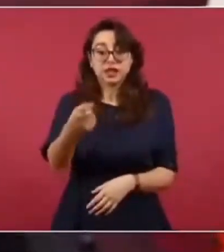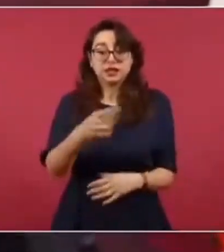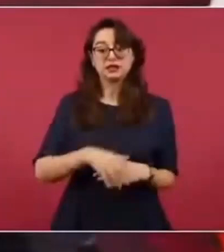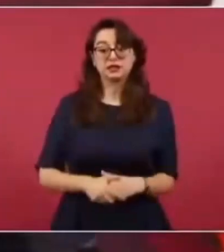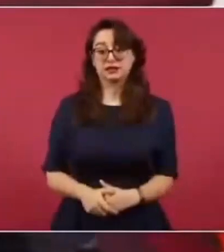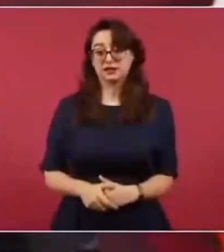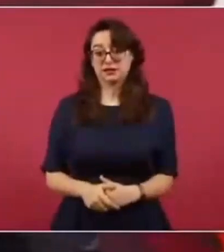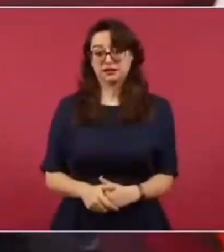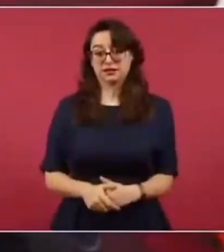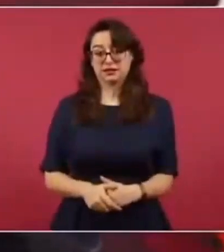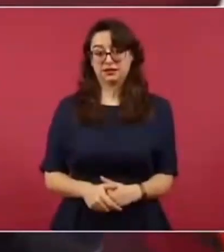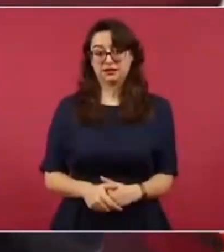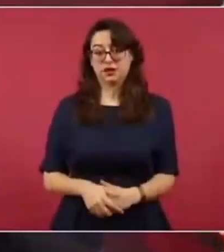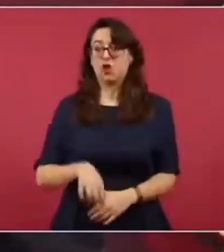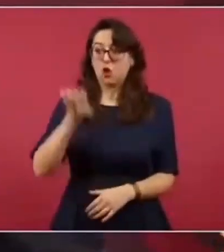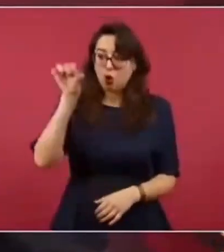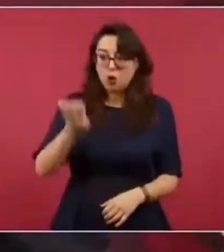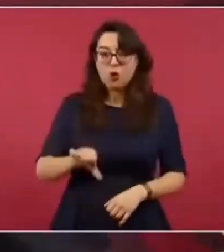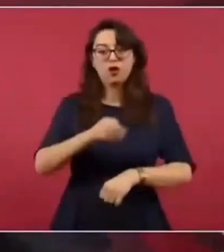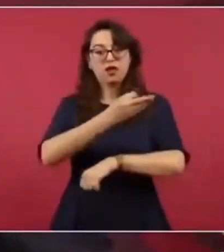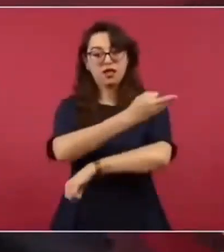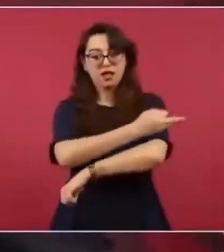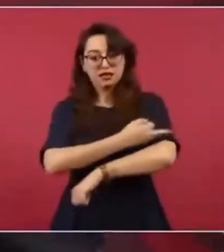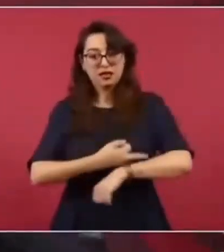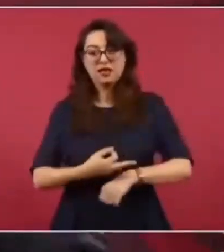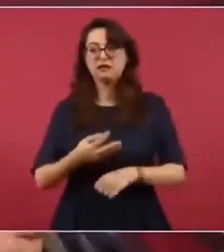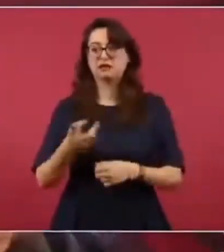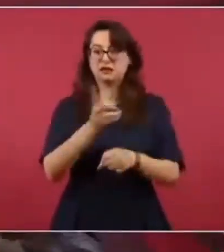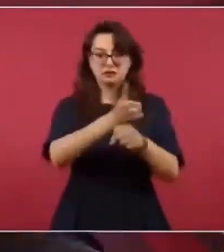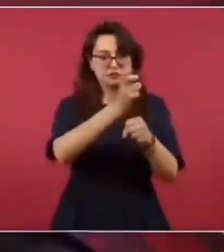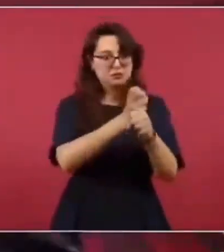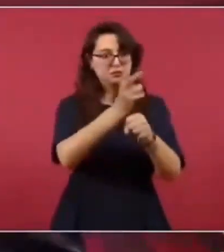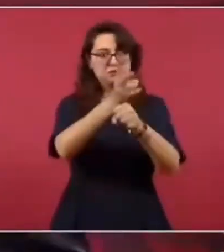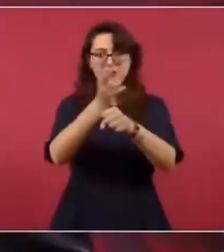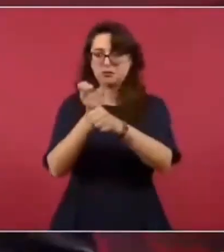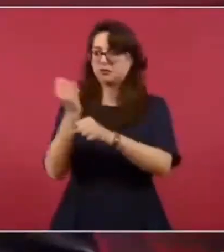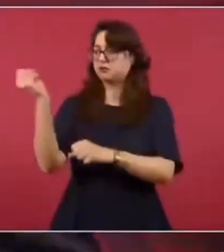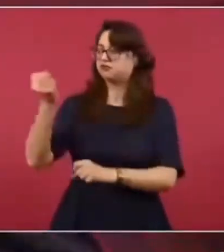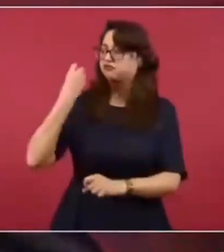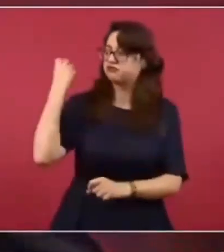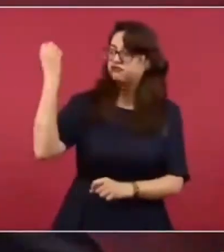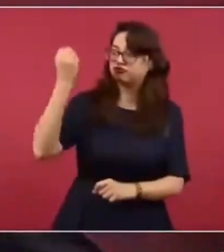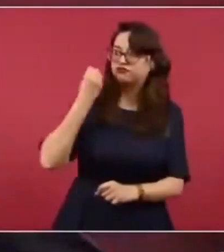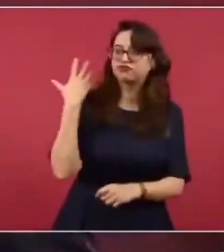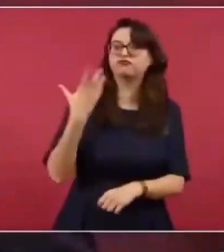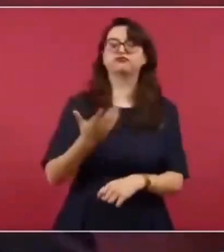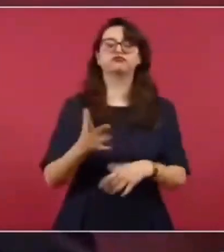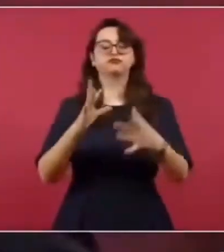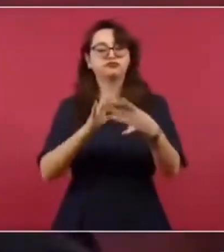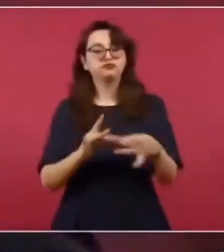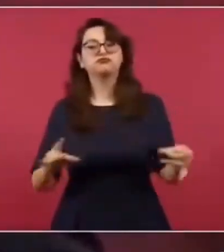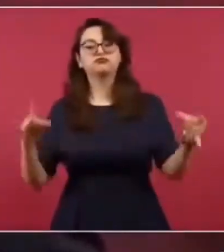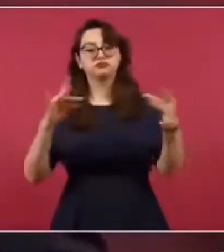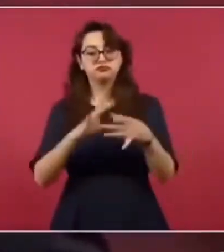diciendo. O sea, y ahora, pues lo